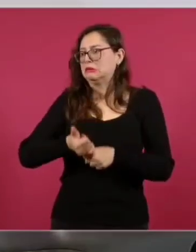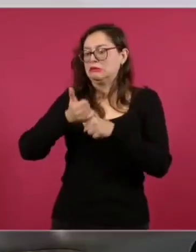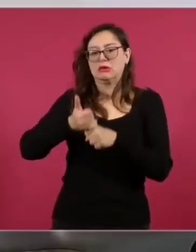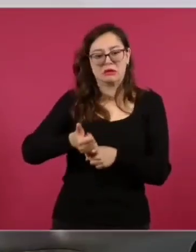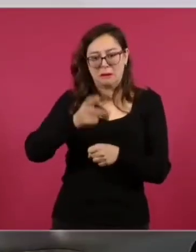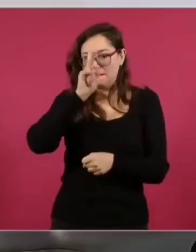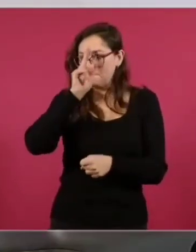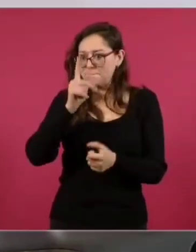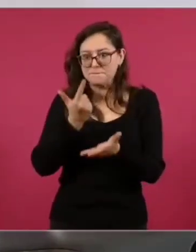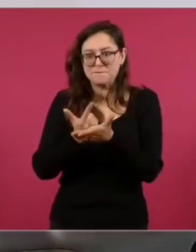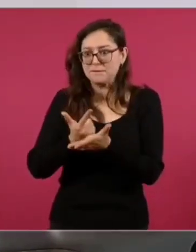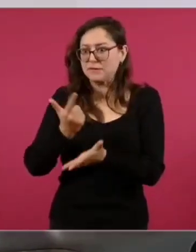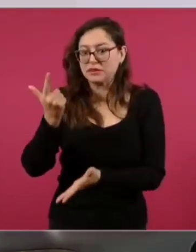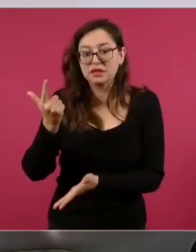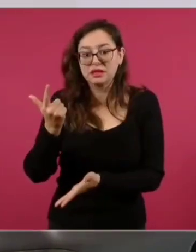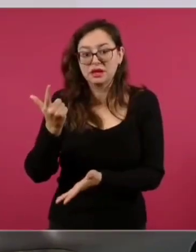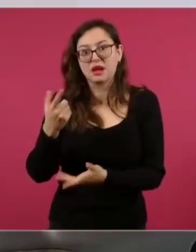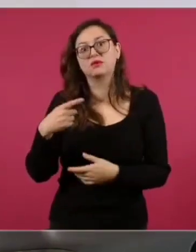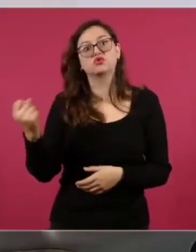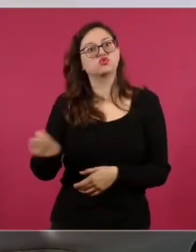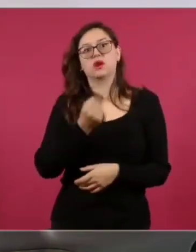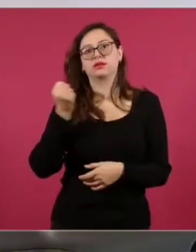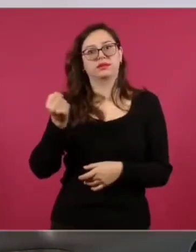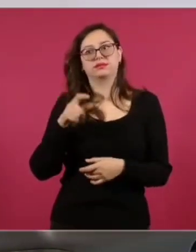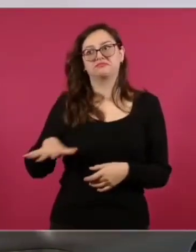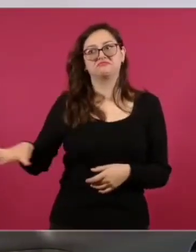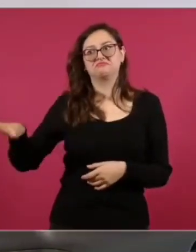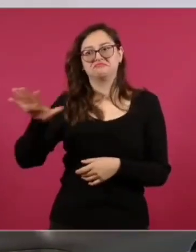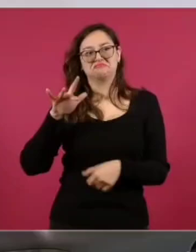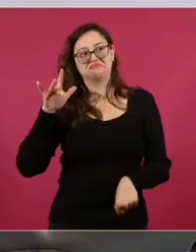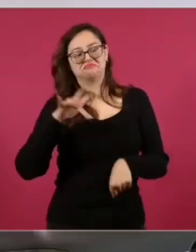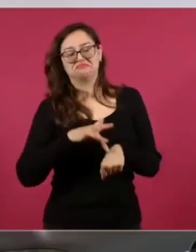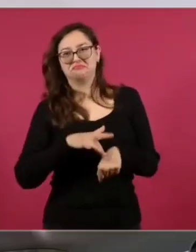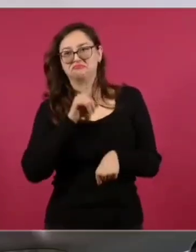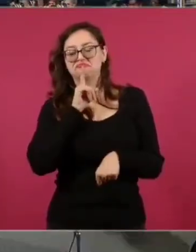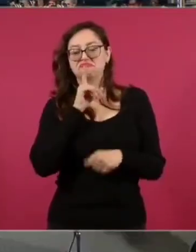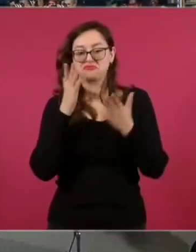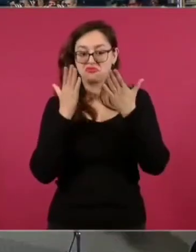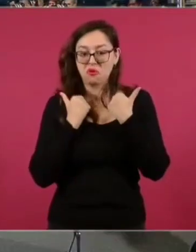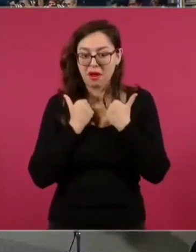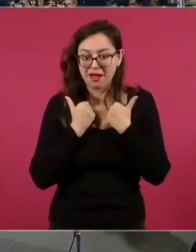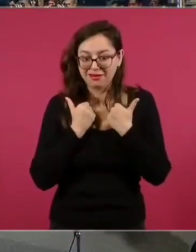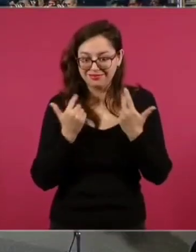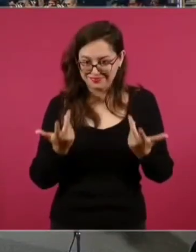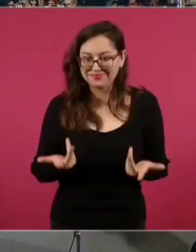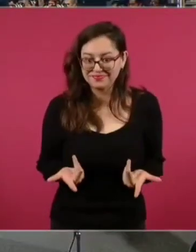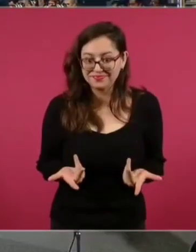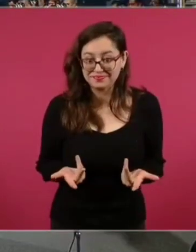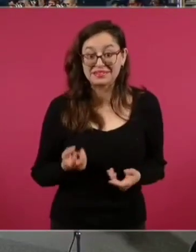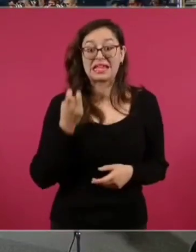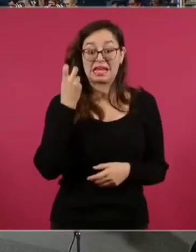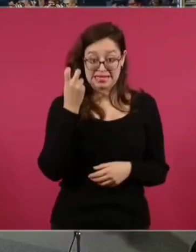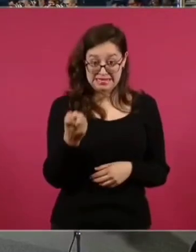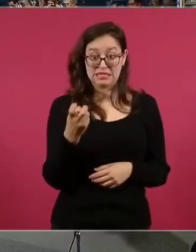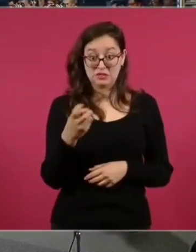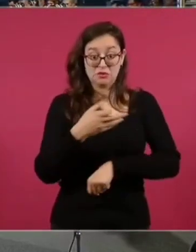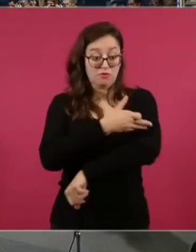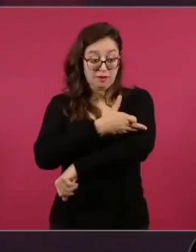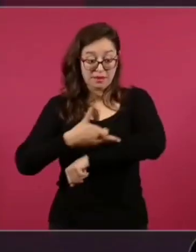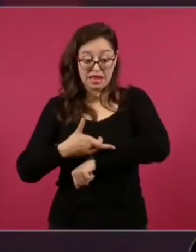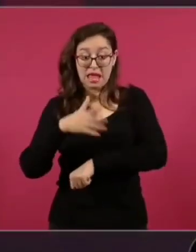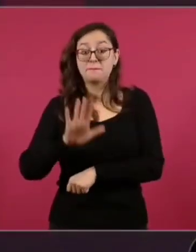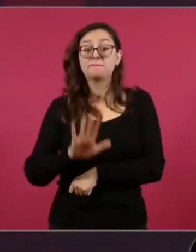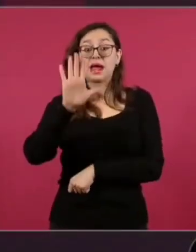muy grave, mucho más difícil que la que enfrentamos. Entonces, son instituciones